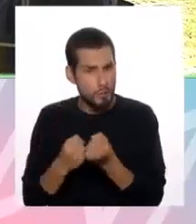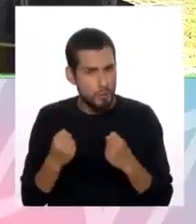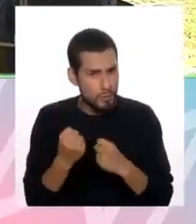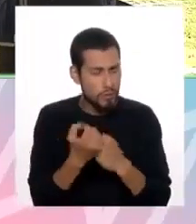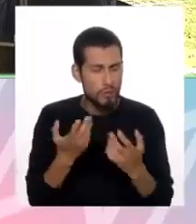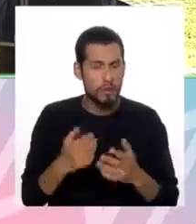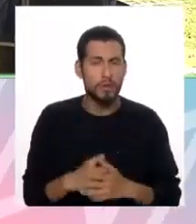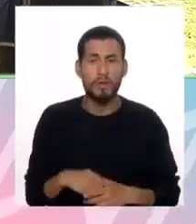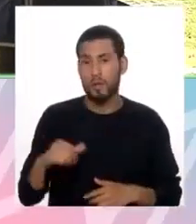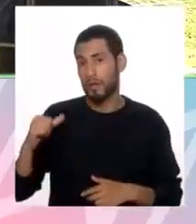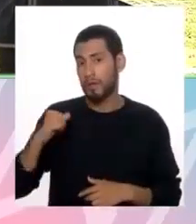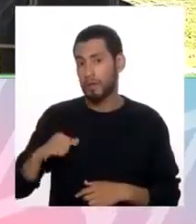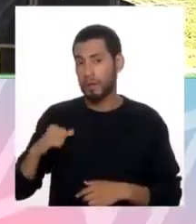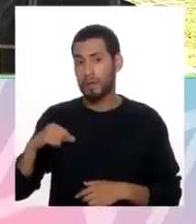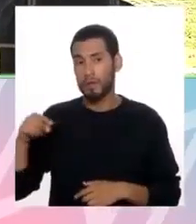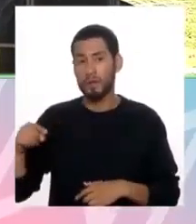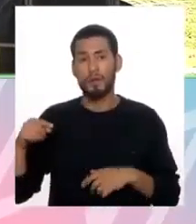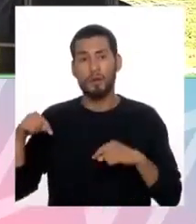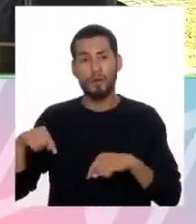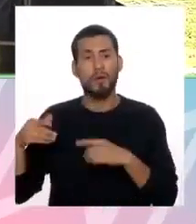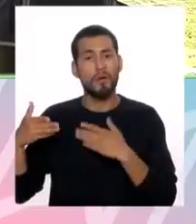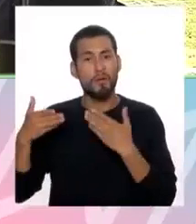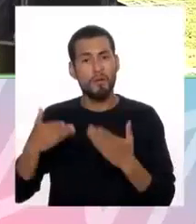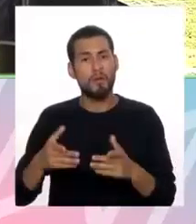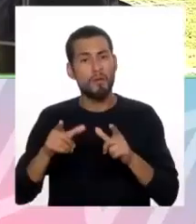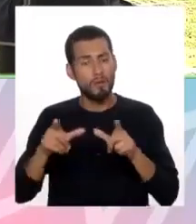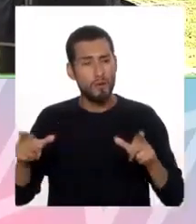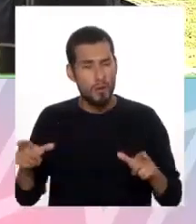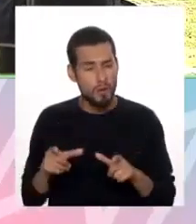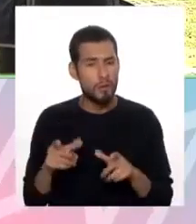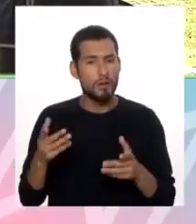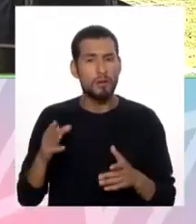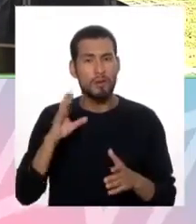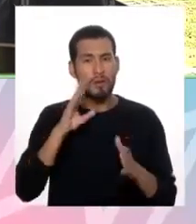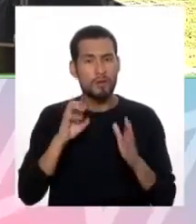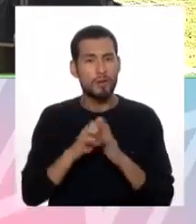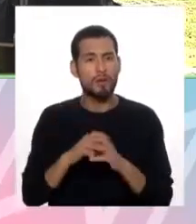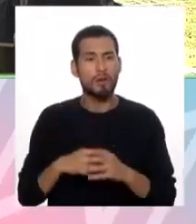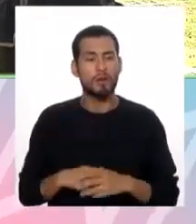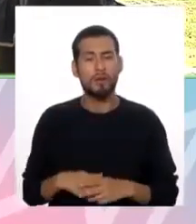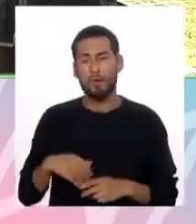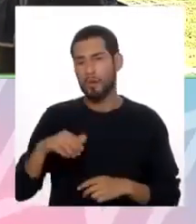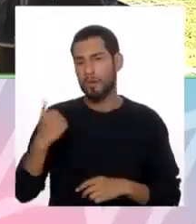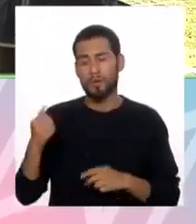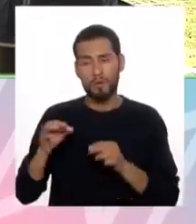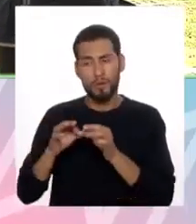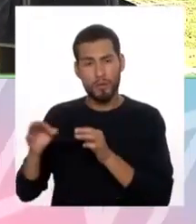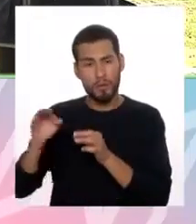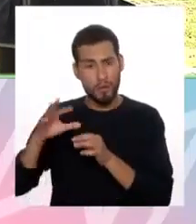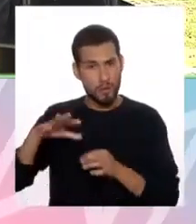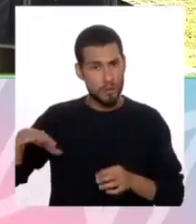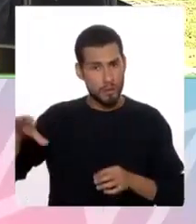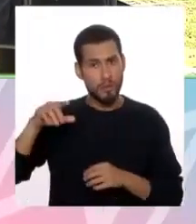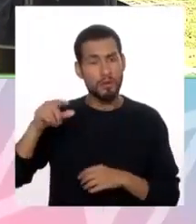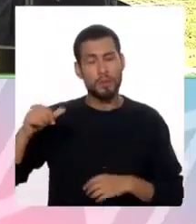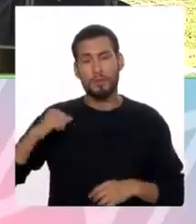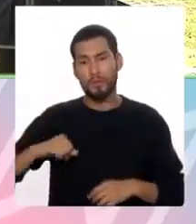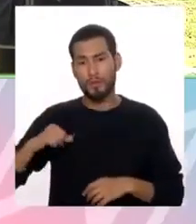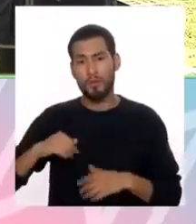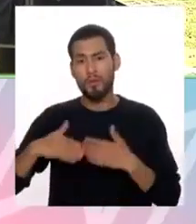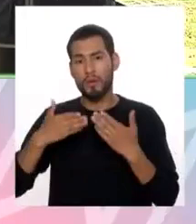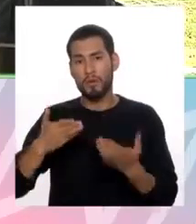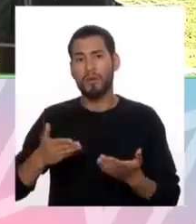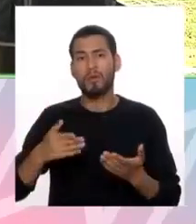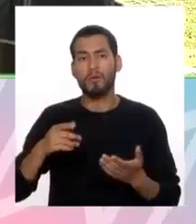Y además que la municipalidad a veces también ofrece lugares, ¿no? Por ejemplo, en otros departamentos, las municipalidades